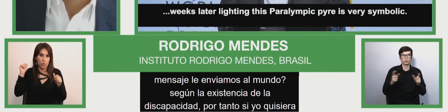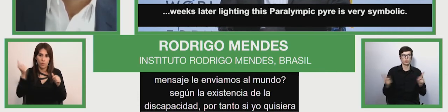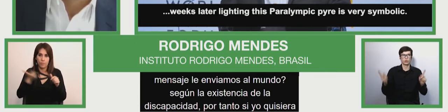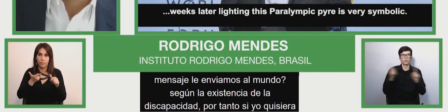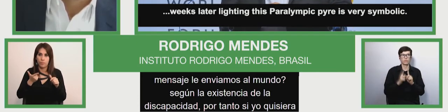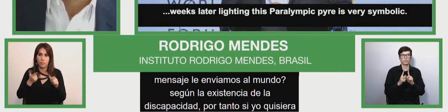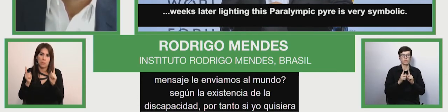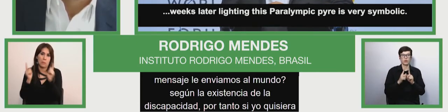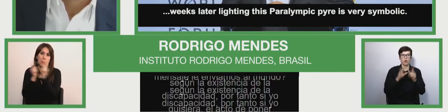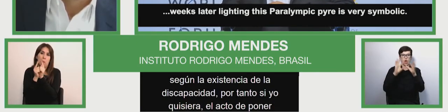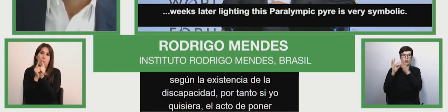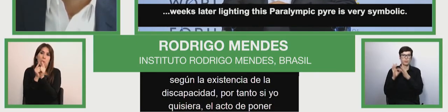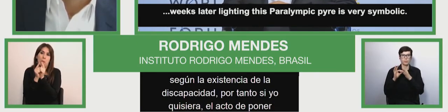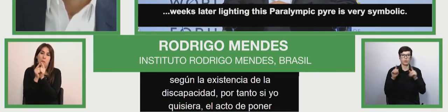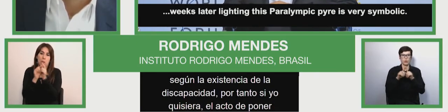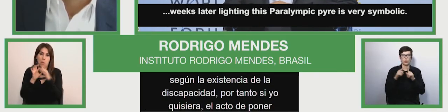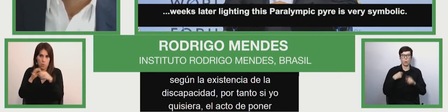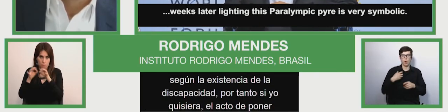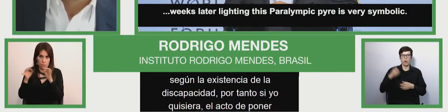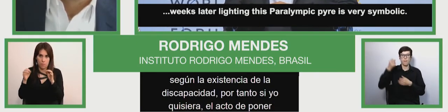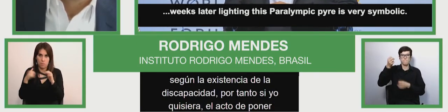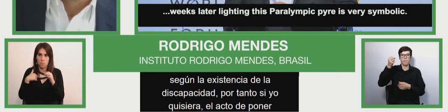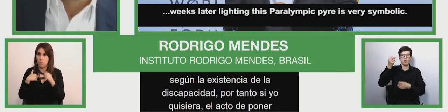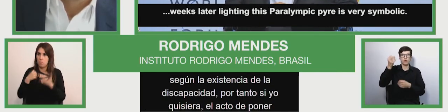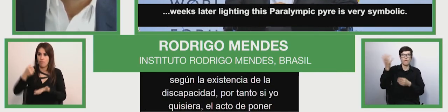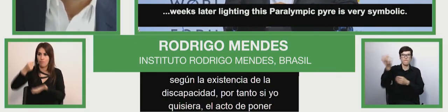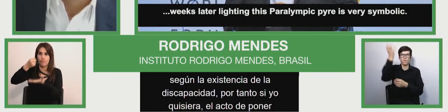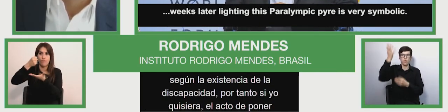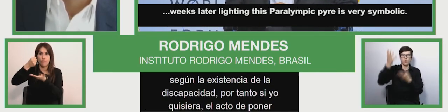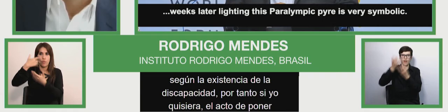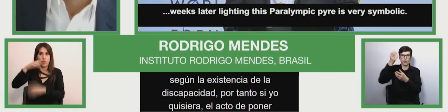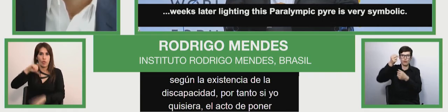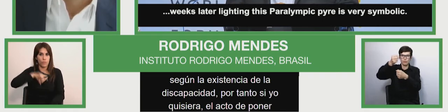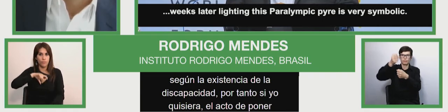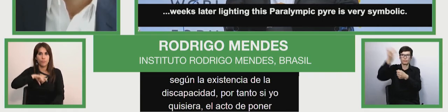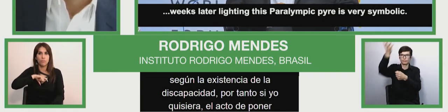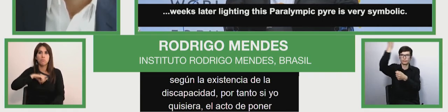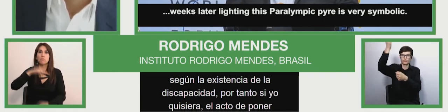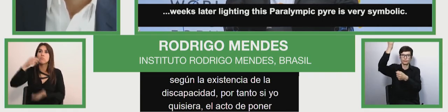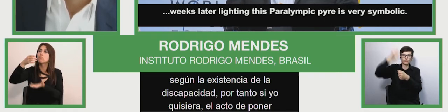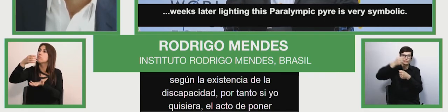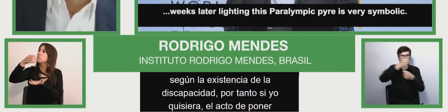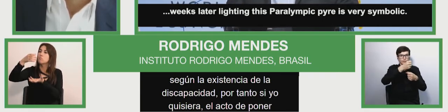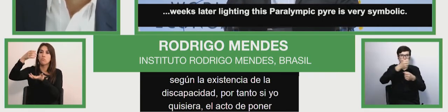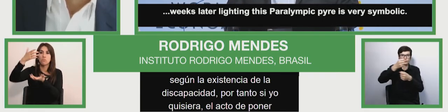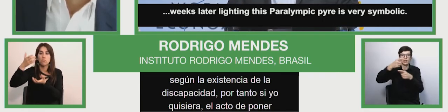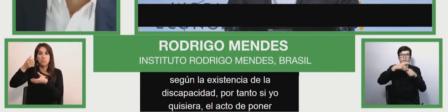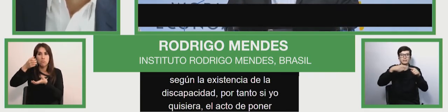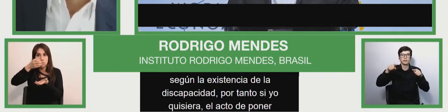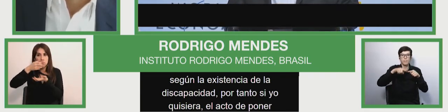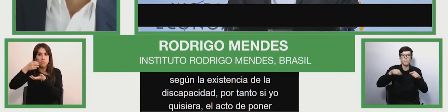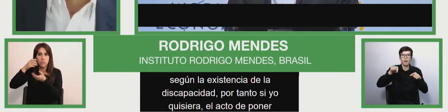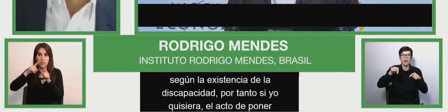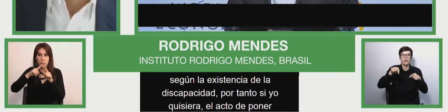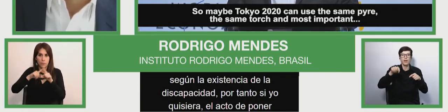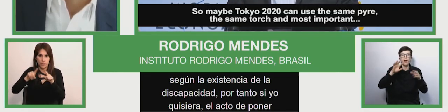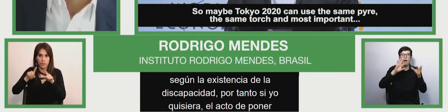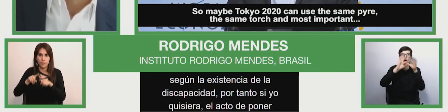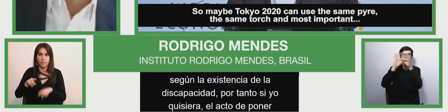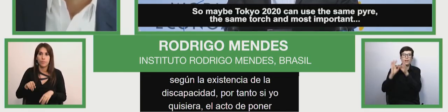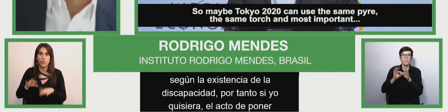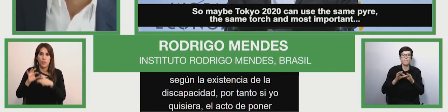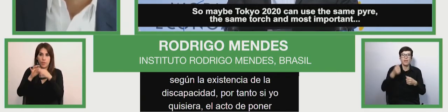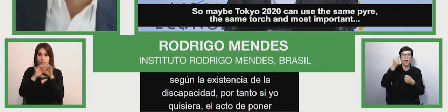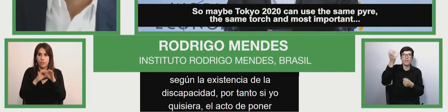las manos al fuego semanas después de limpiar de iniciar este fuego olímpico es muy simbólico